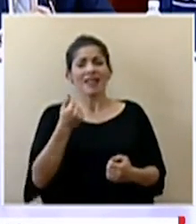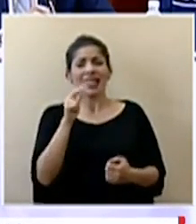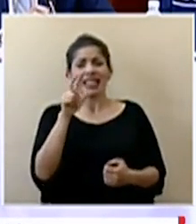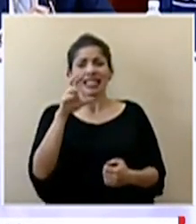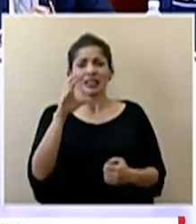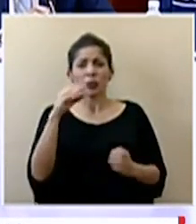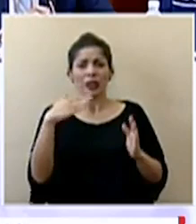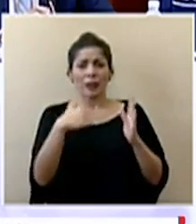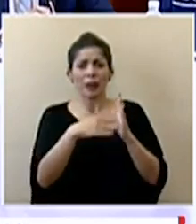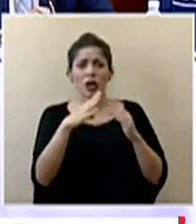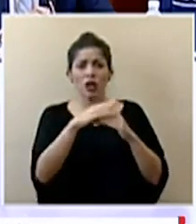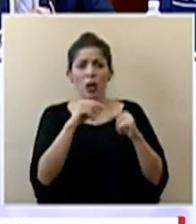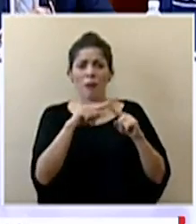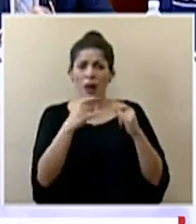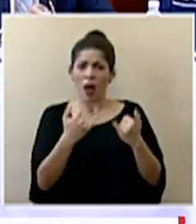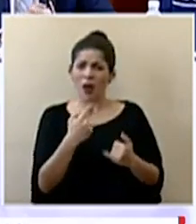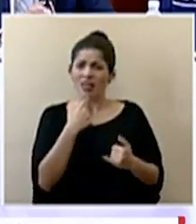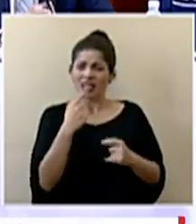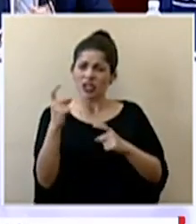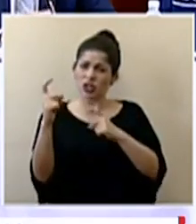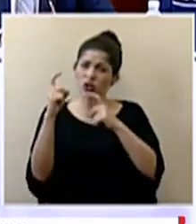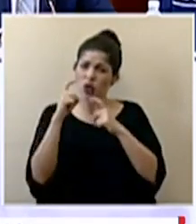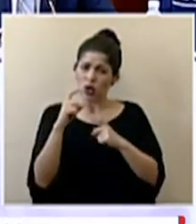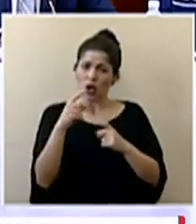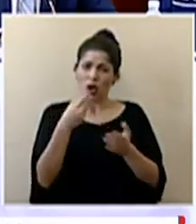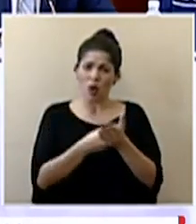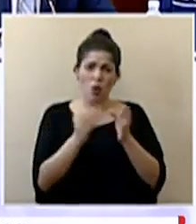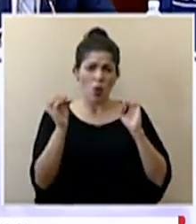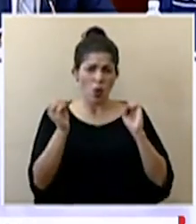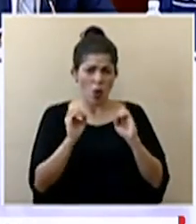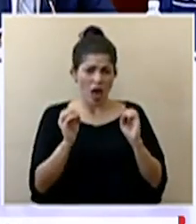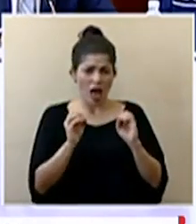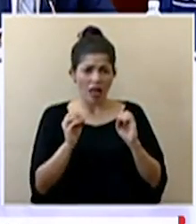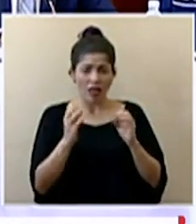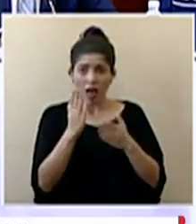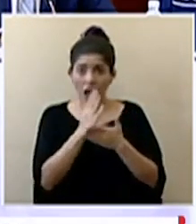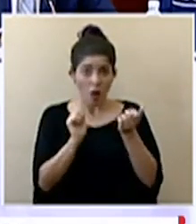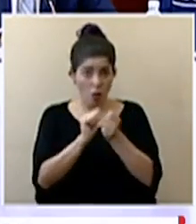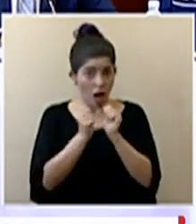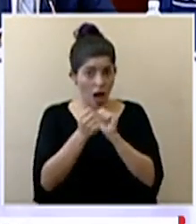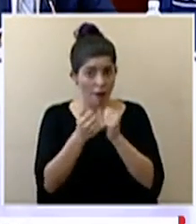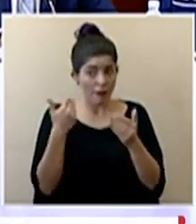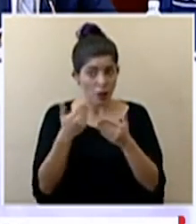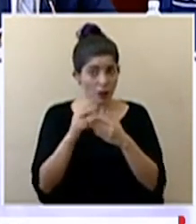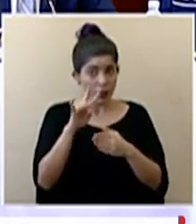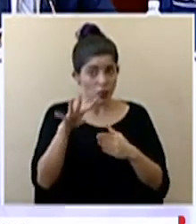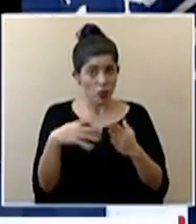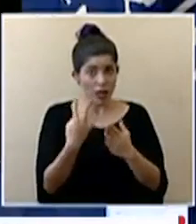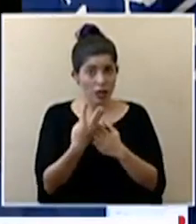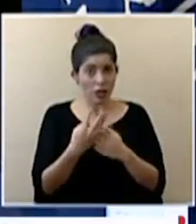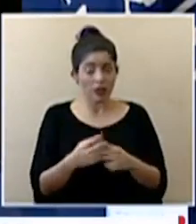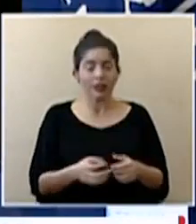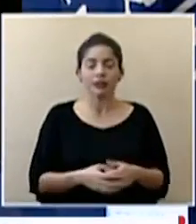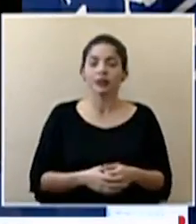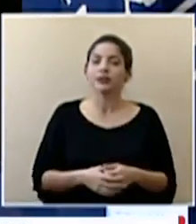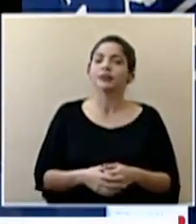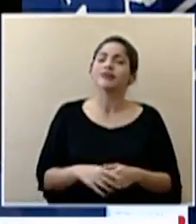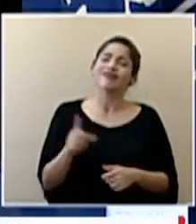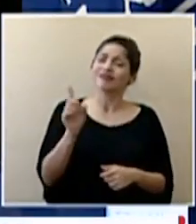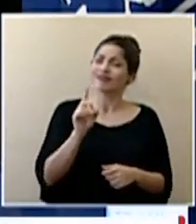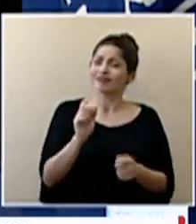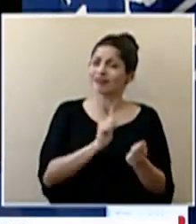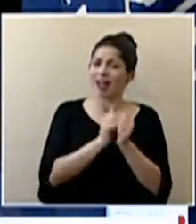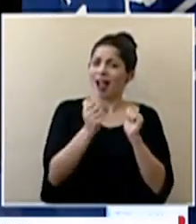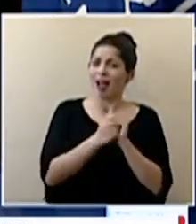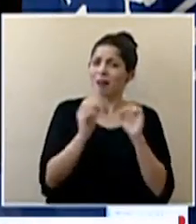mil dólares y ahora se informa que es donado y no tendrá costo ¿Hubo algún cambio en estas 24 horas? No, no ha habido